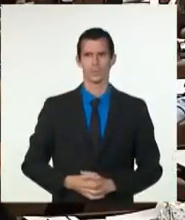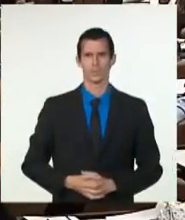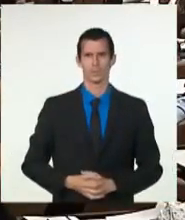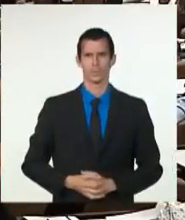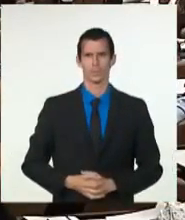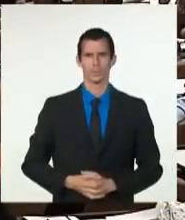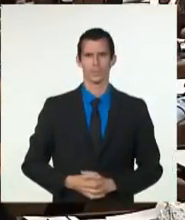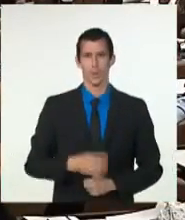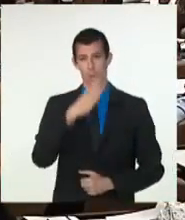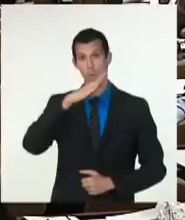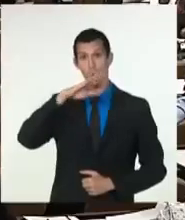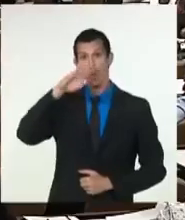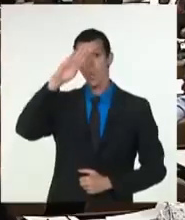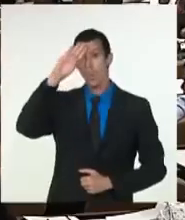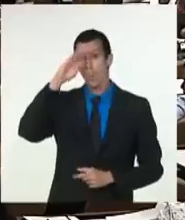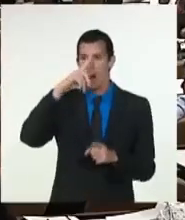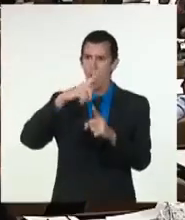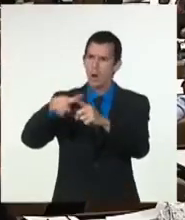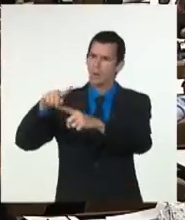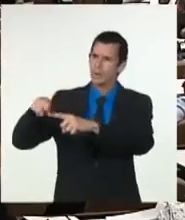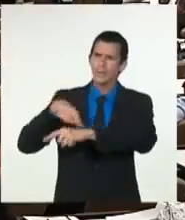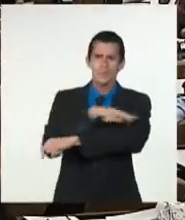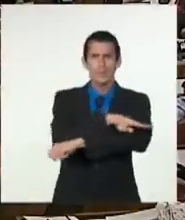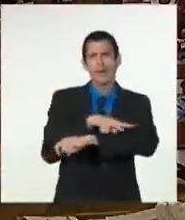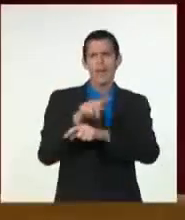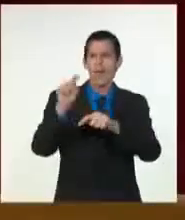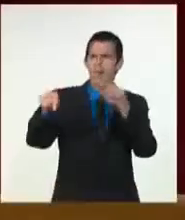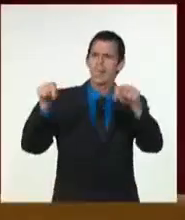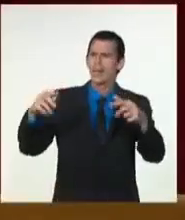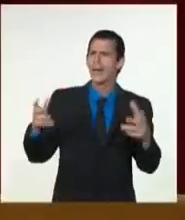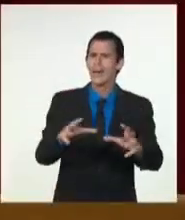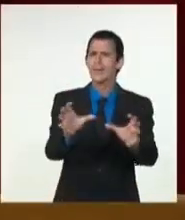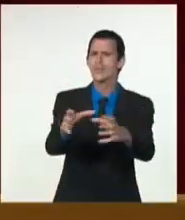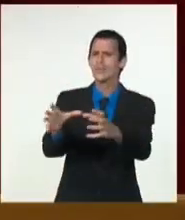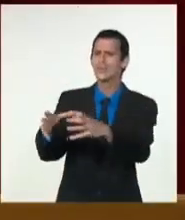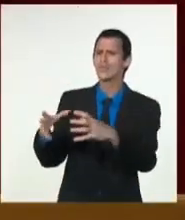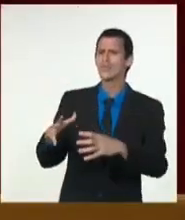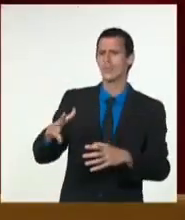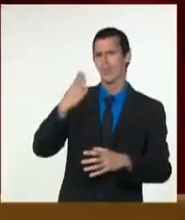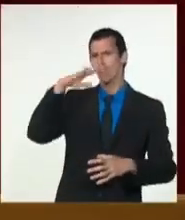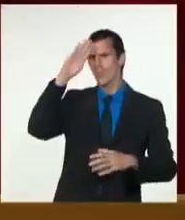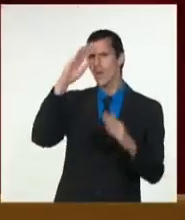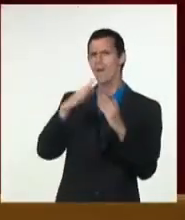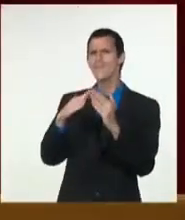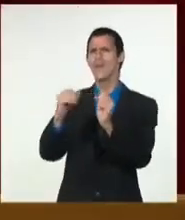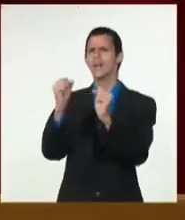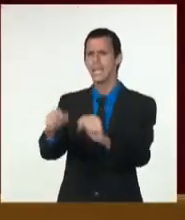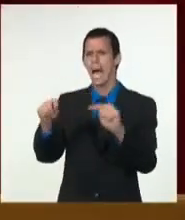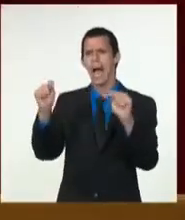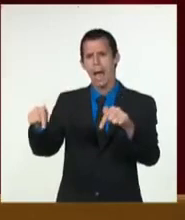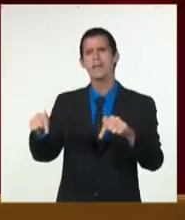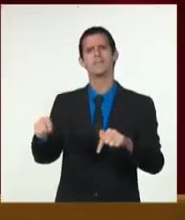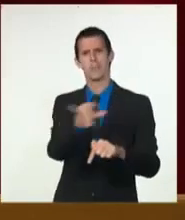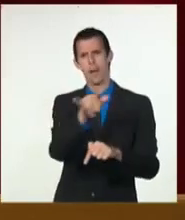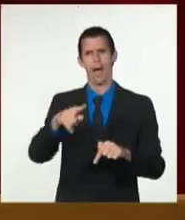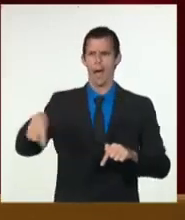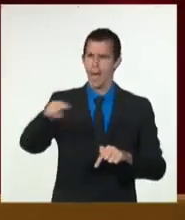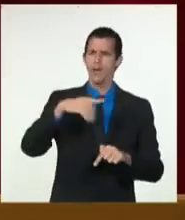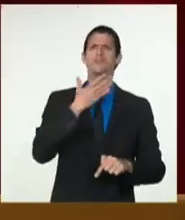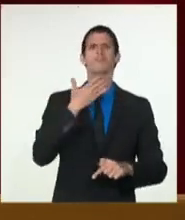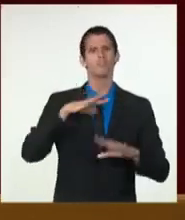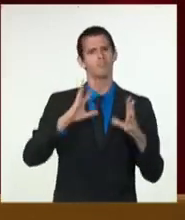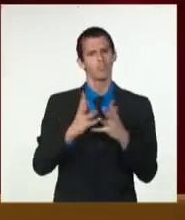diversos países que mantienen un comportamiento activo en respaldo a la patria y de contar también